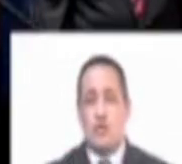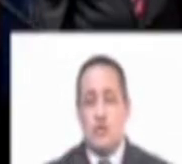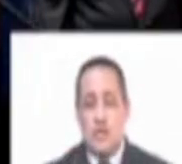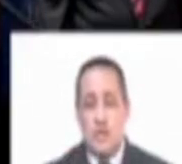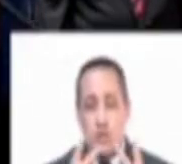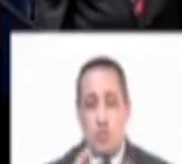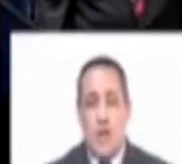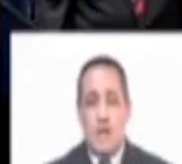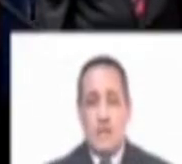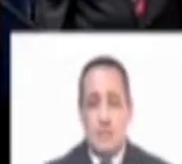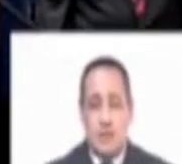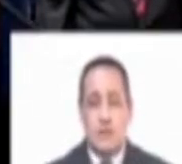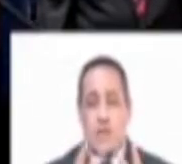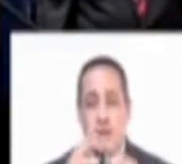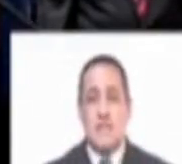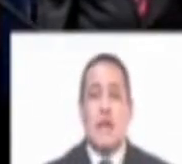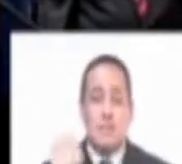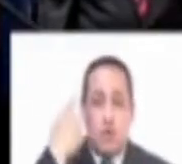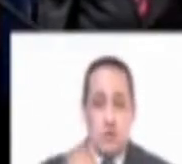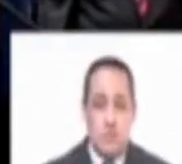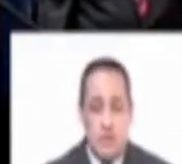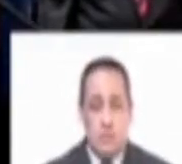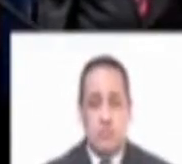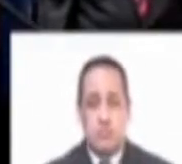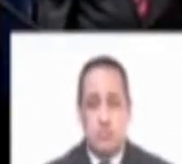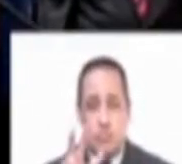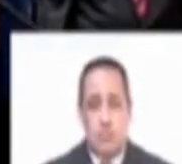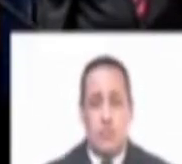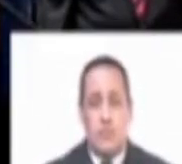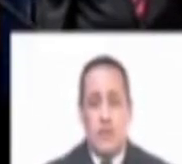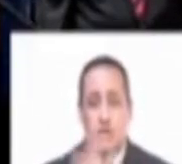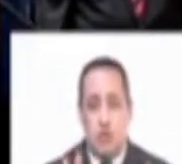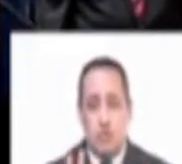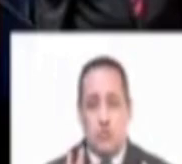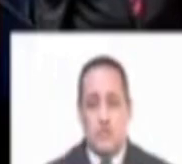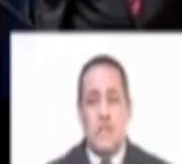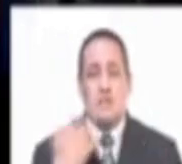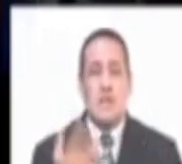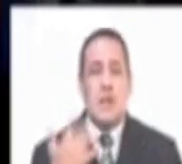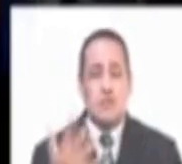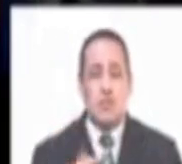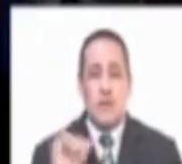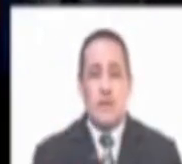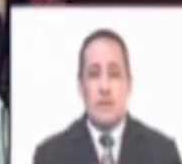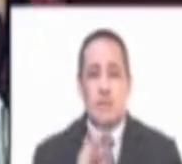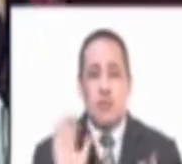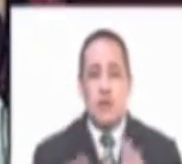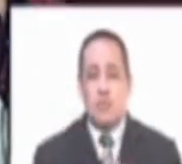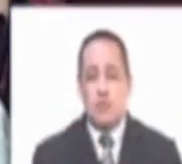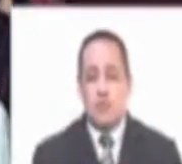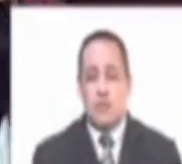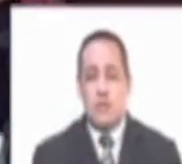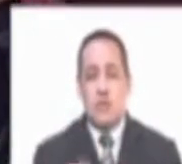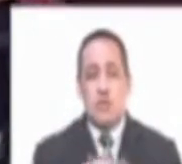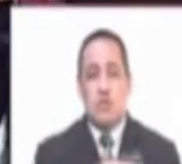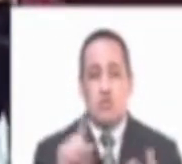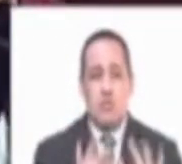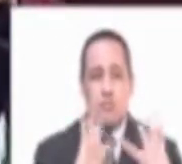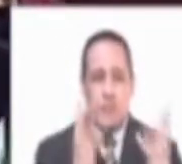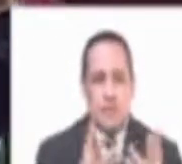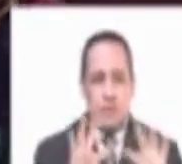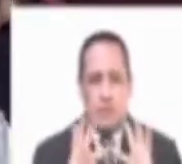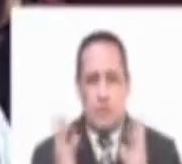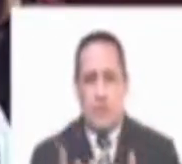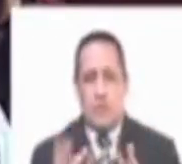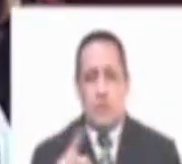que, bueno, como lo ha señalado Esto se va a ver en la próxima legislatura, porque la actual termina el 28 Que se está esperando que en los dos plenos de esta